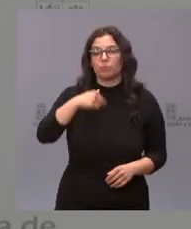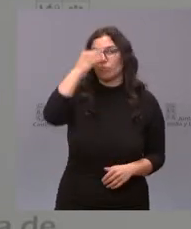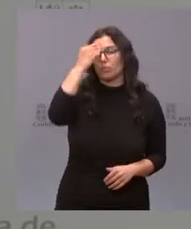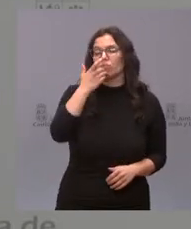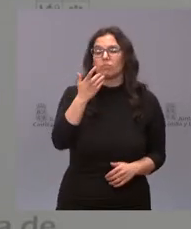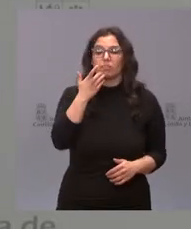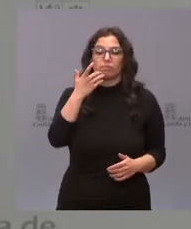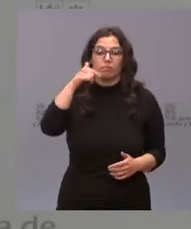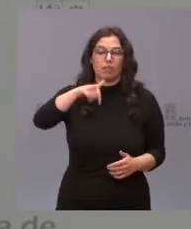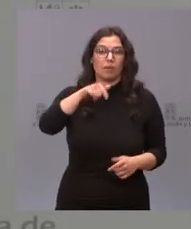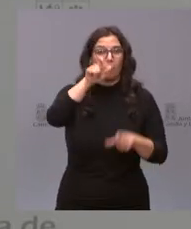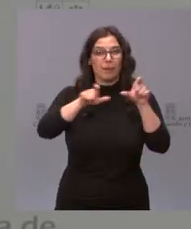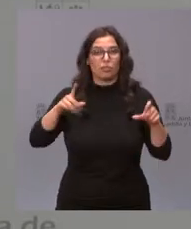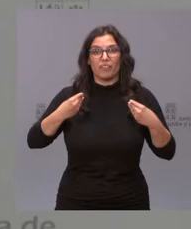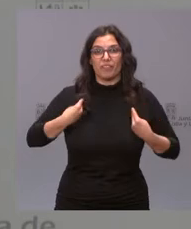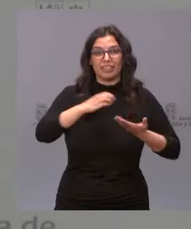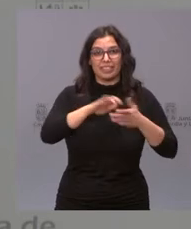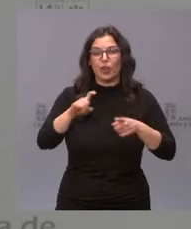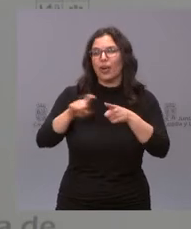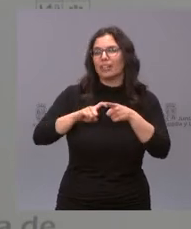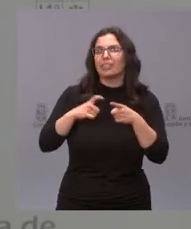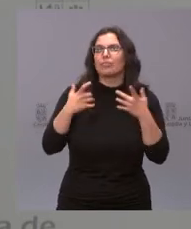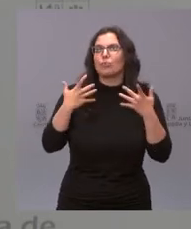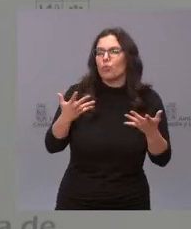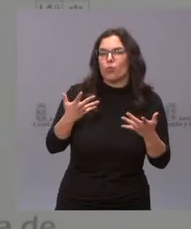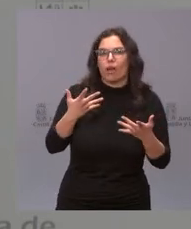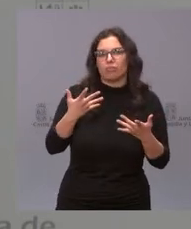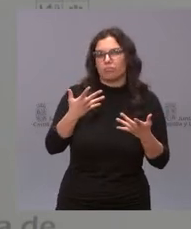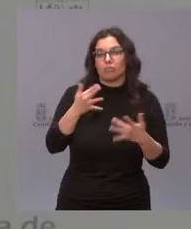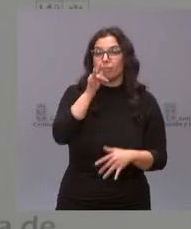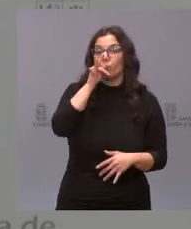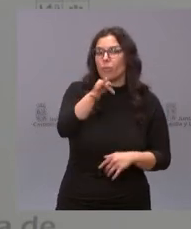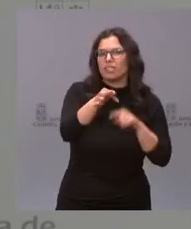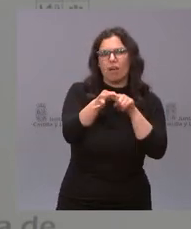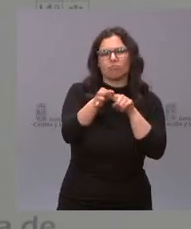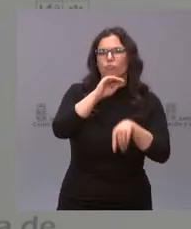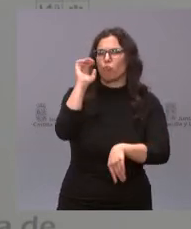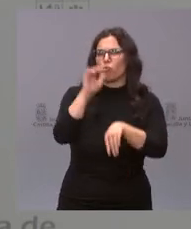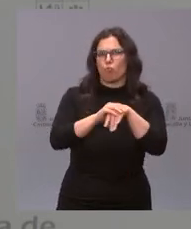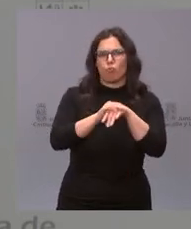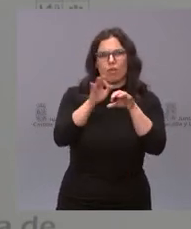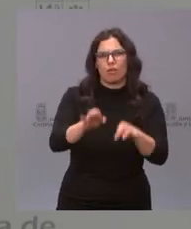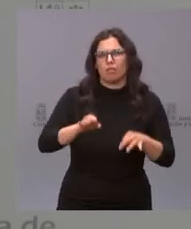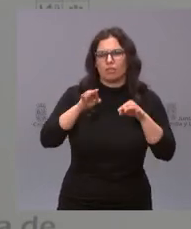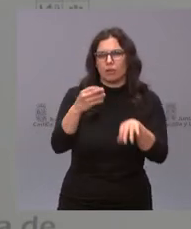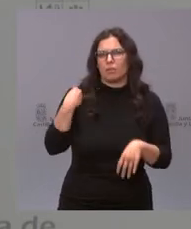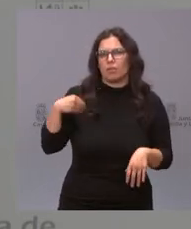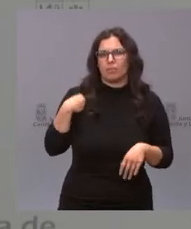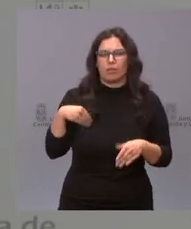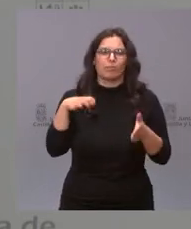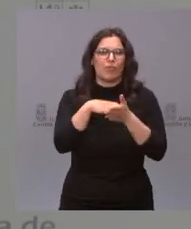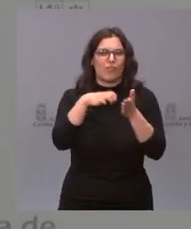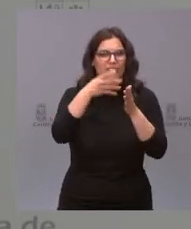caracteriza a las personas de nuestra tierra es el cumplimiento de la palabra dada. Ese aforismo latino pacta sum